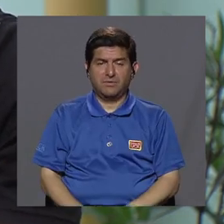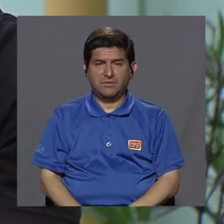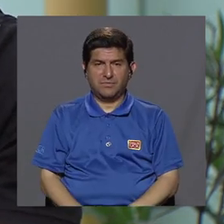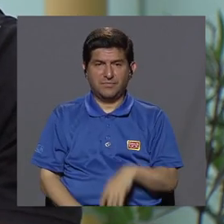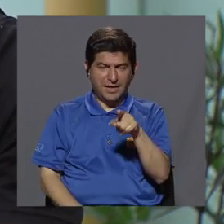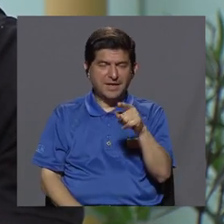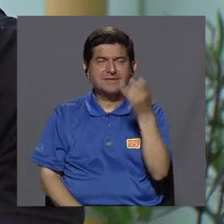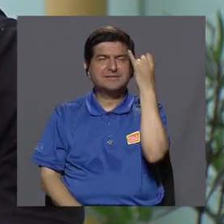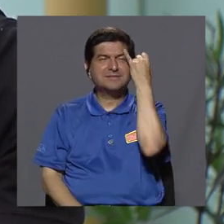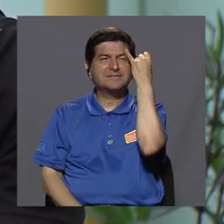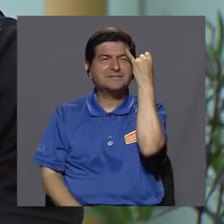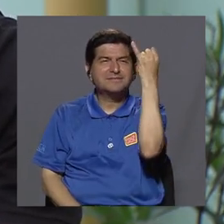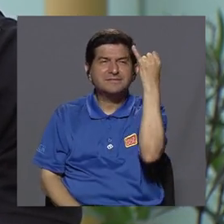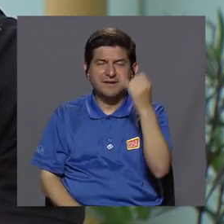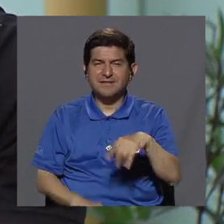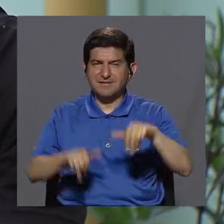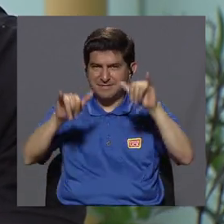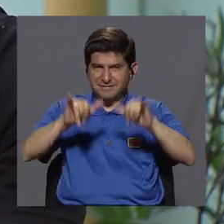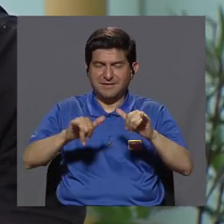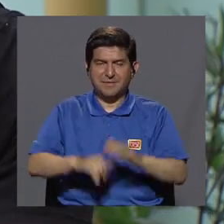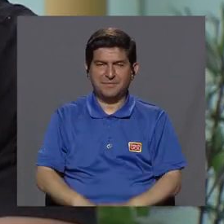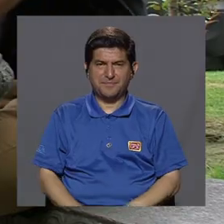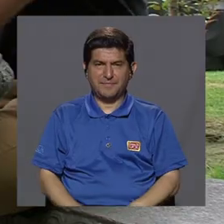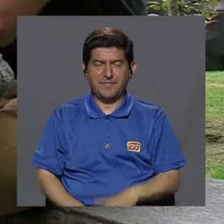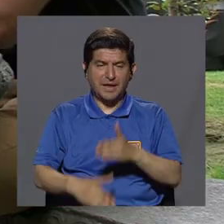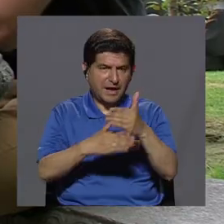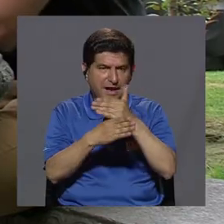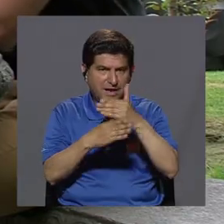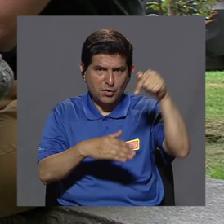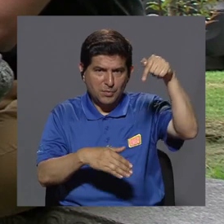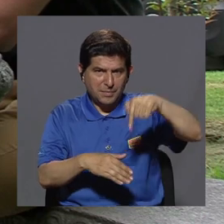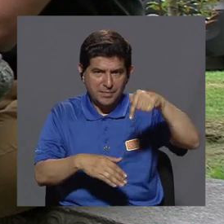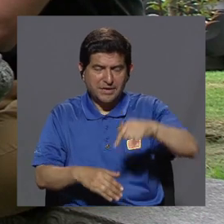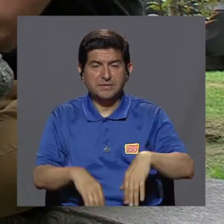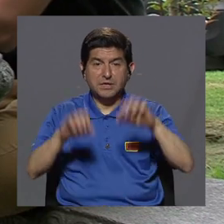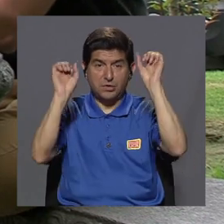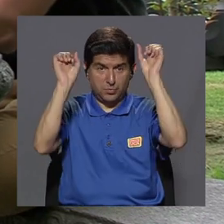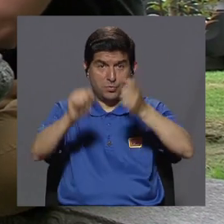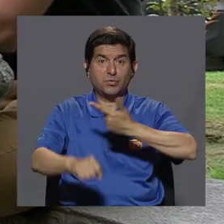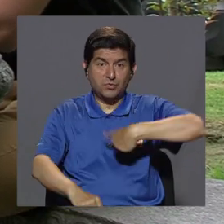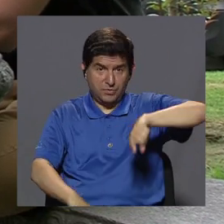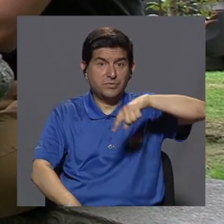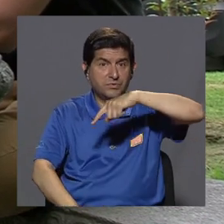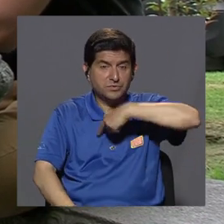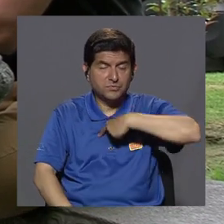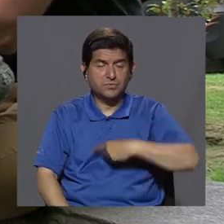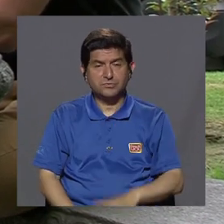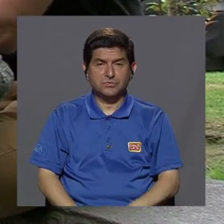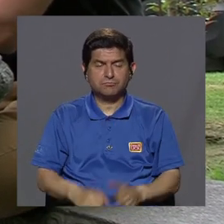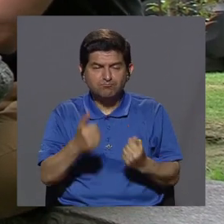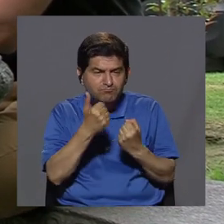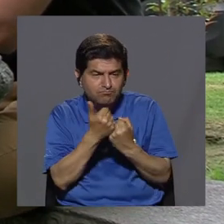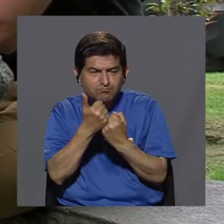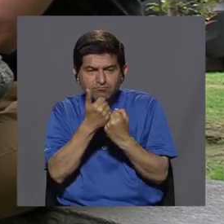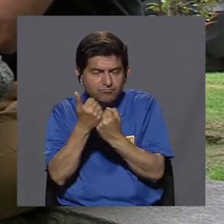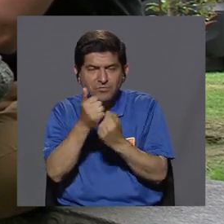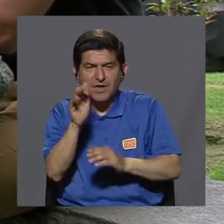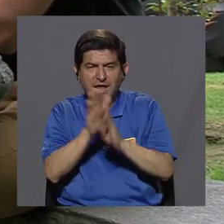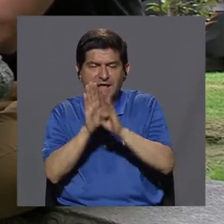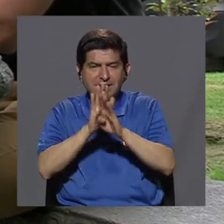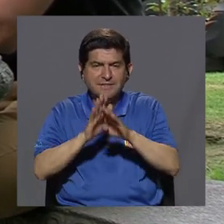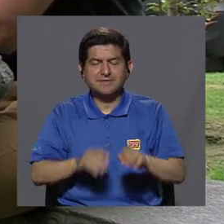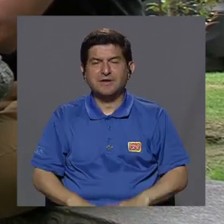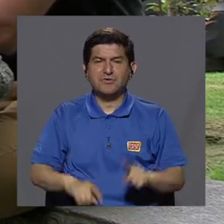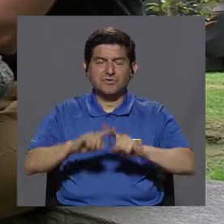que nos quede eso, esas pequeñas palabritas que compartimos acá para así fortalecer, ¿verdad? Ese